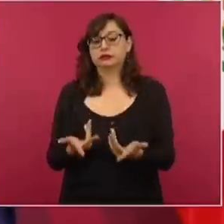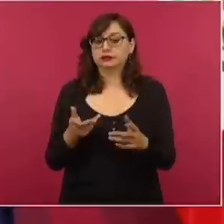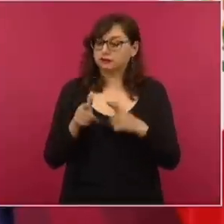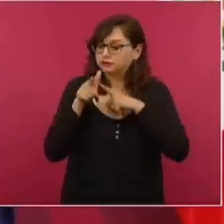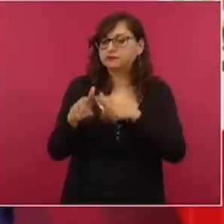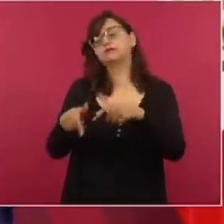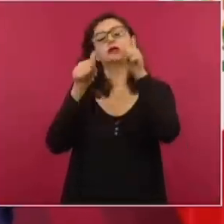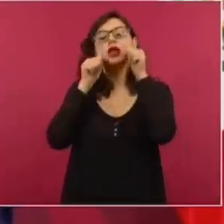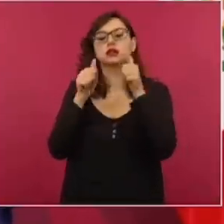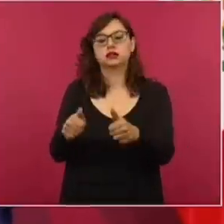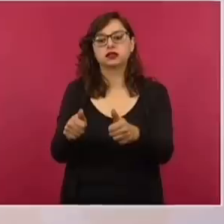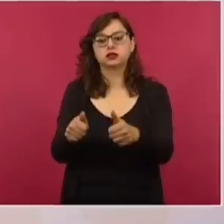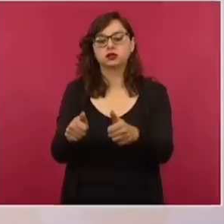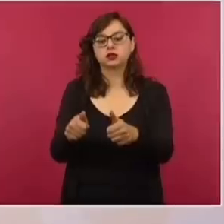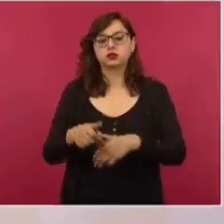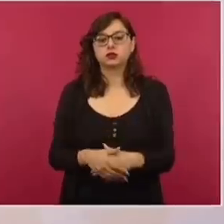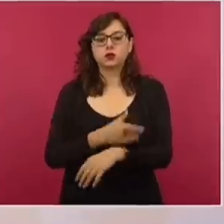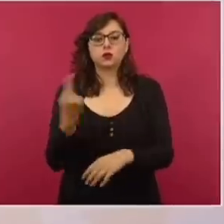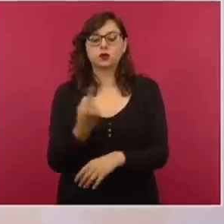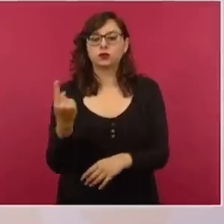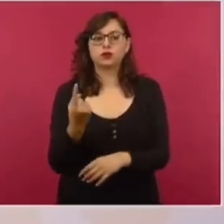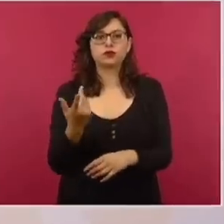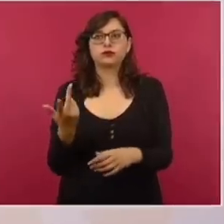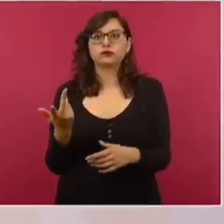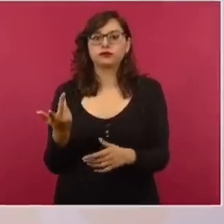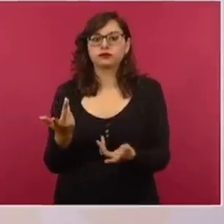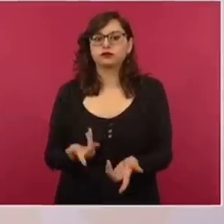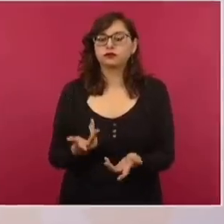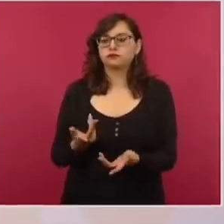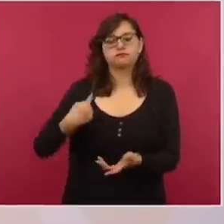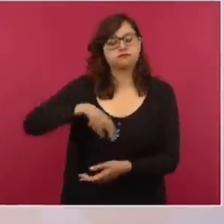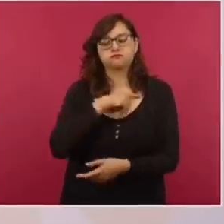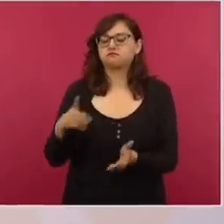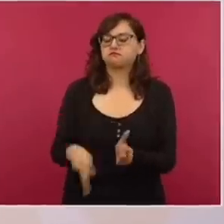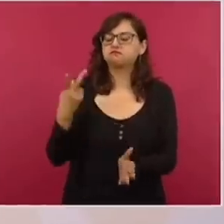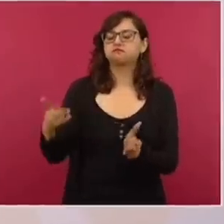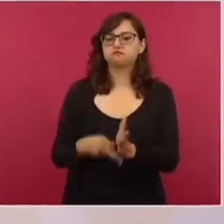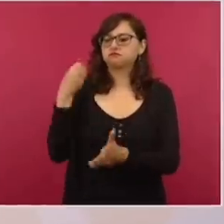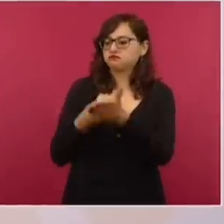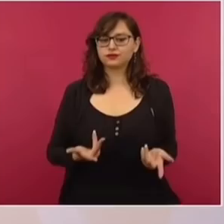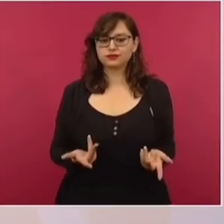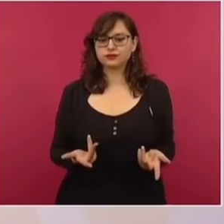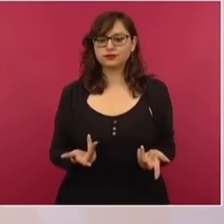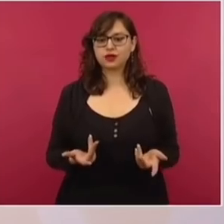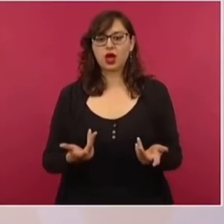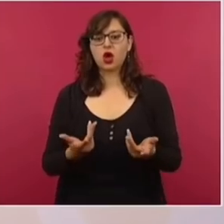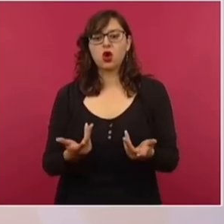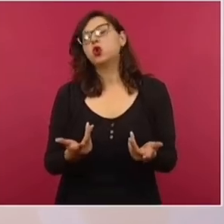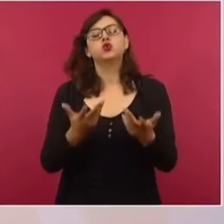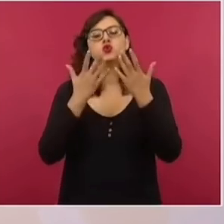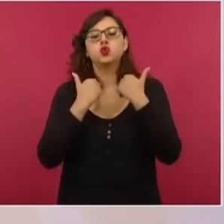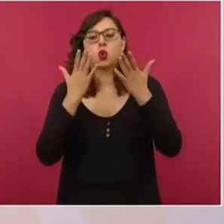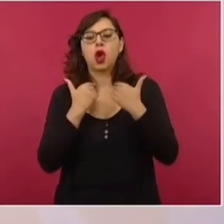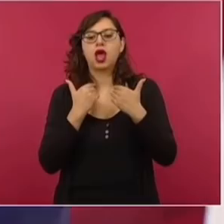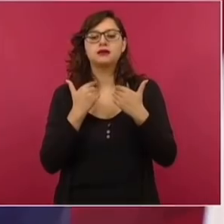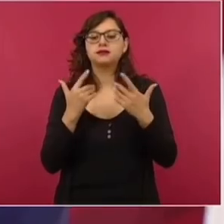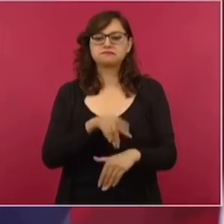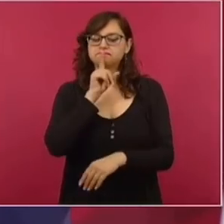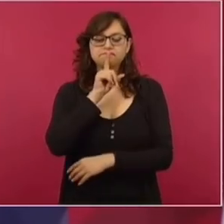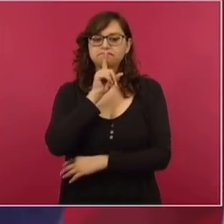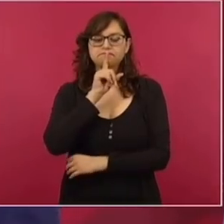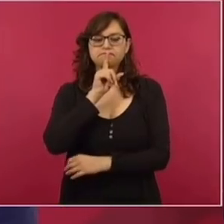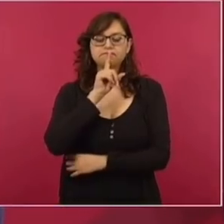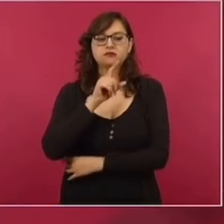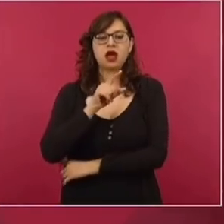continuar, vamos a estar pendientes, porque no vamos nosotros a dejar de denunciar estos atracos. No se puede disfrazar de legalidad,